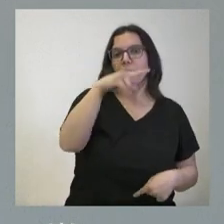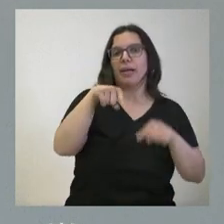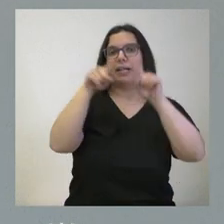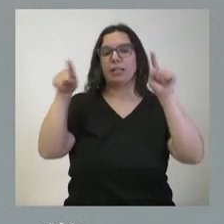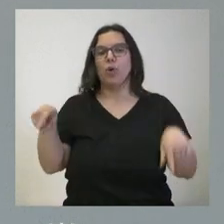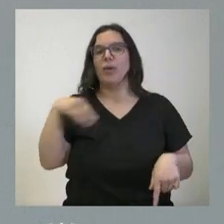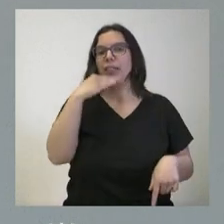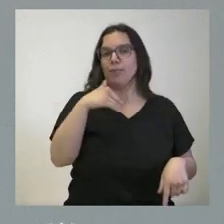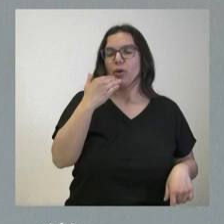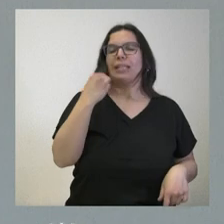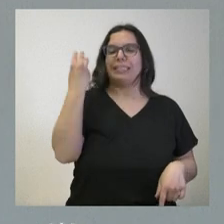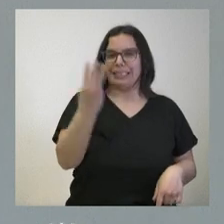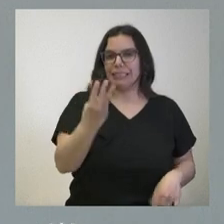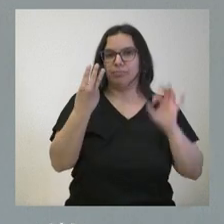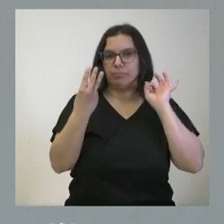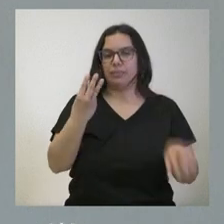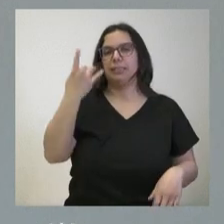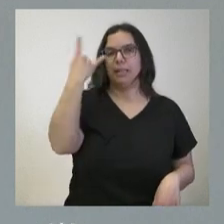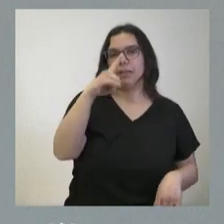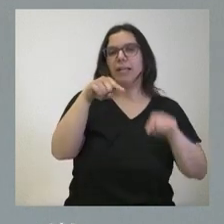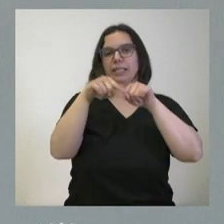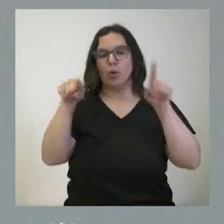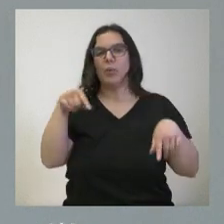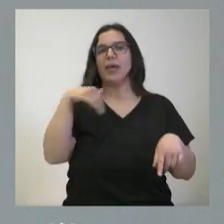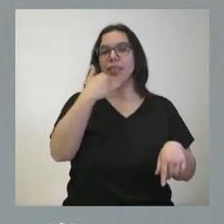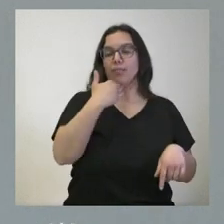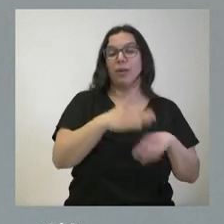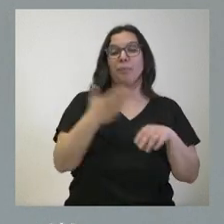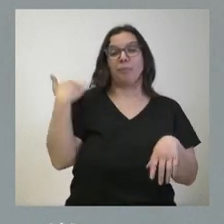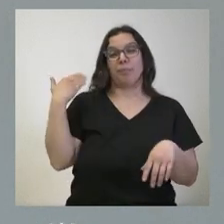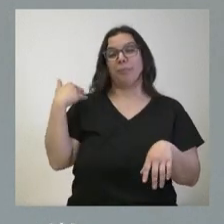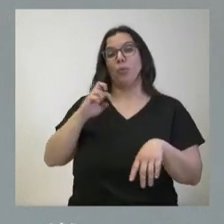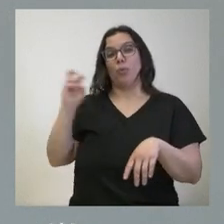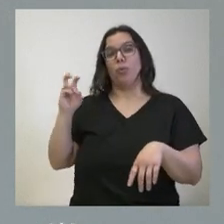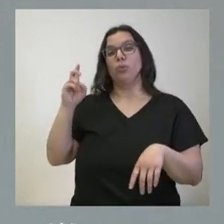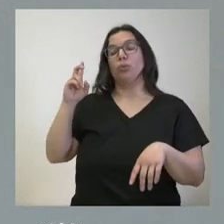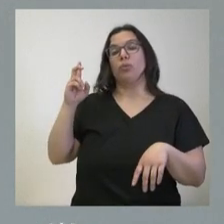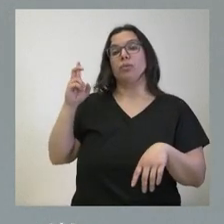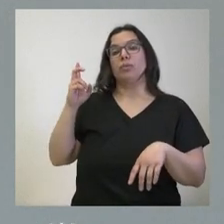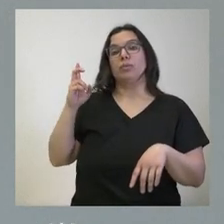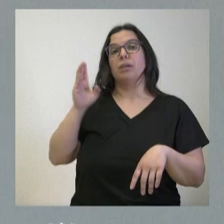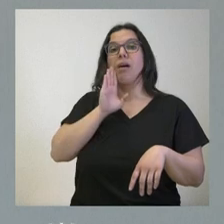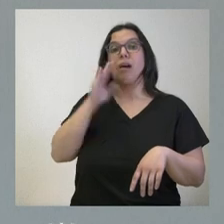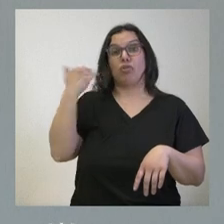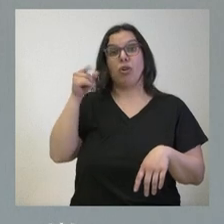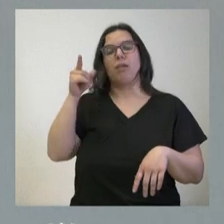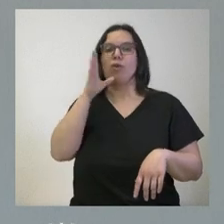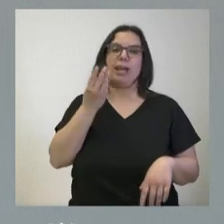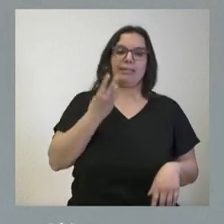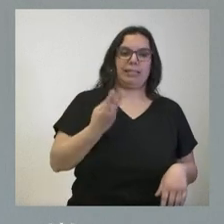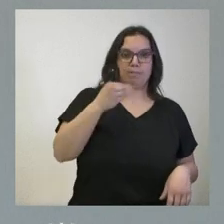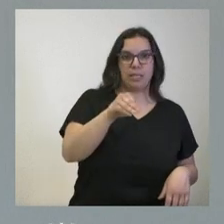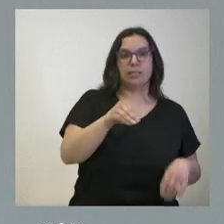Zamora, que se une al que anteriormente citábamos en la provincia de Soria, de tal forma